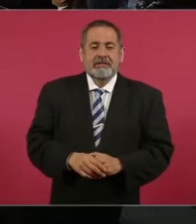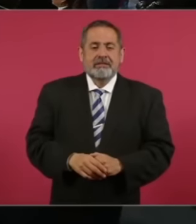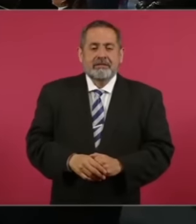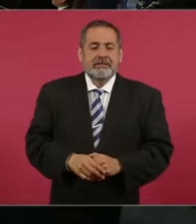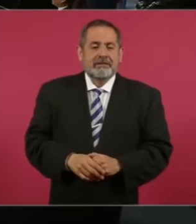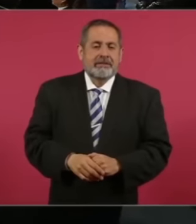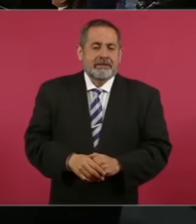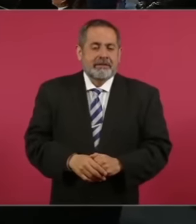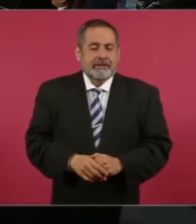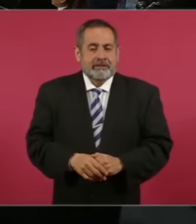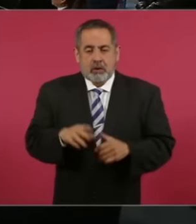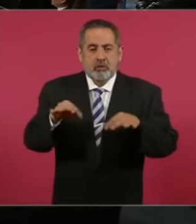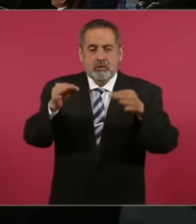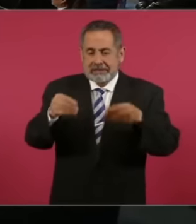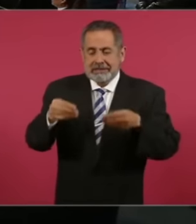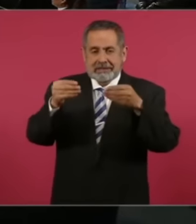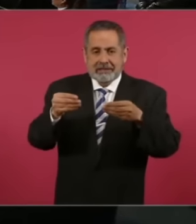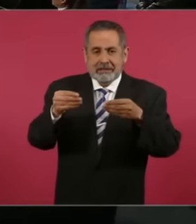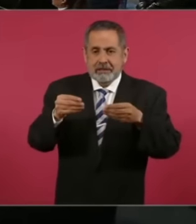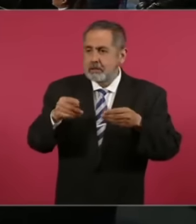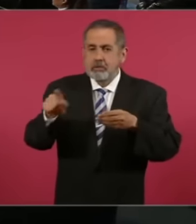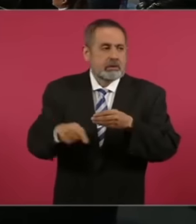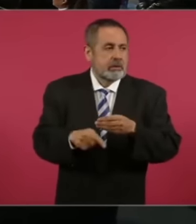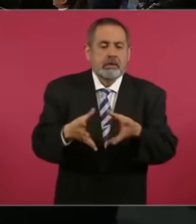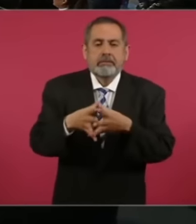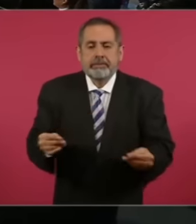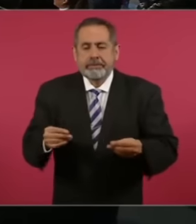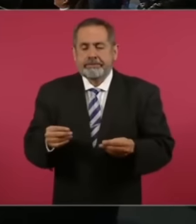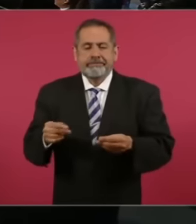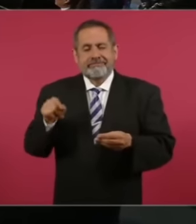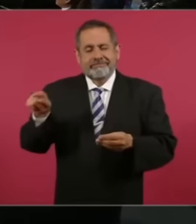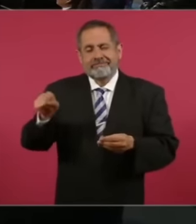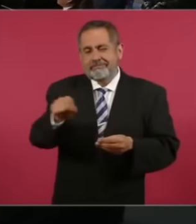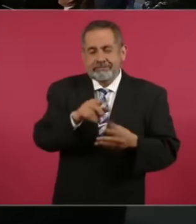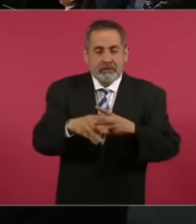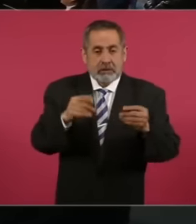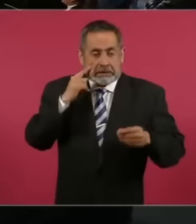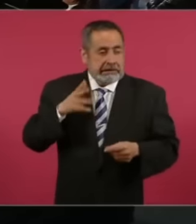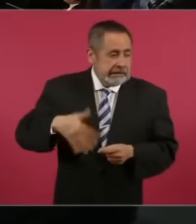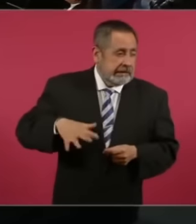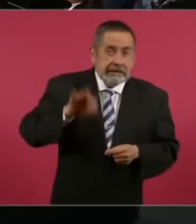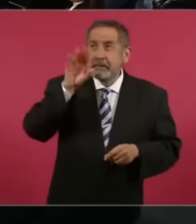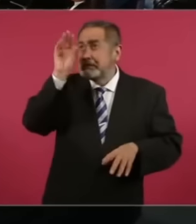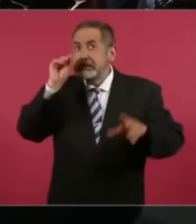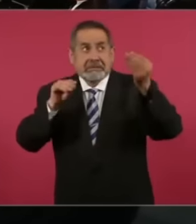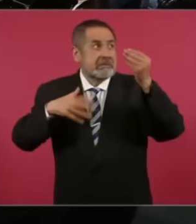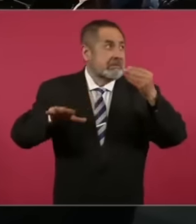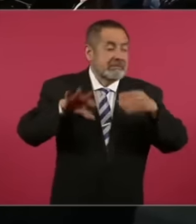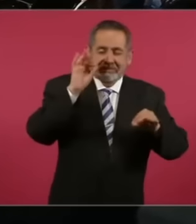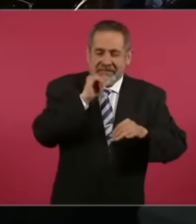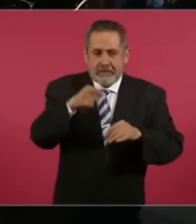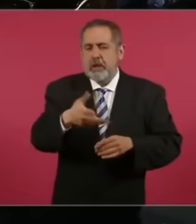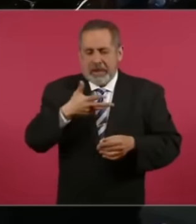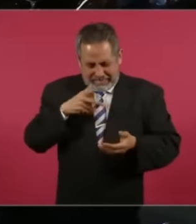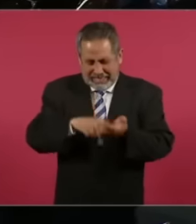Obrador en la mañanera que acaba con bola de paniaguados Antes de poner la información los invitamos a que se suscriban